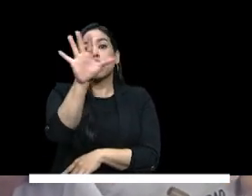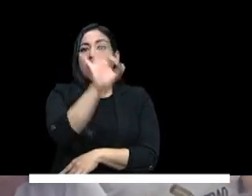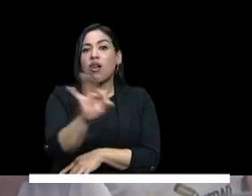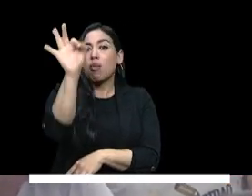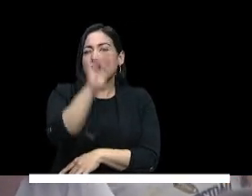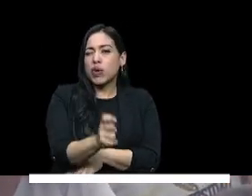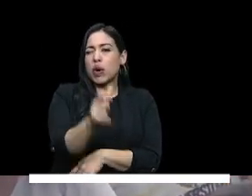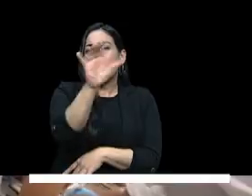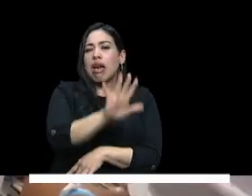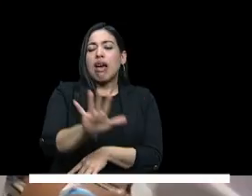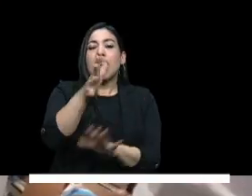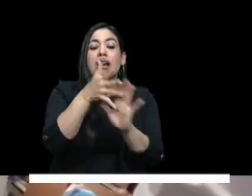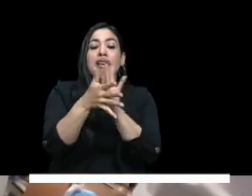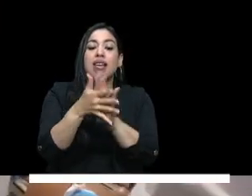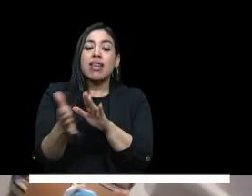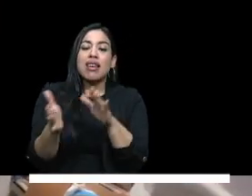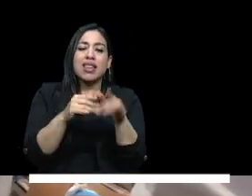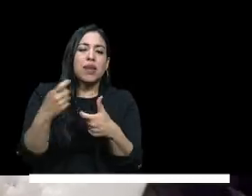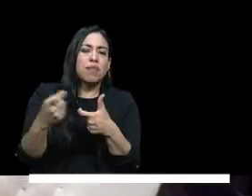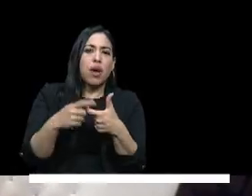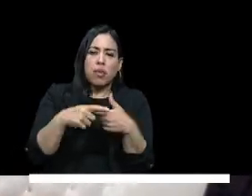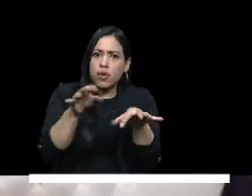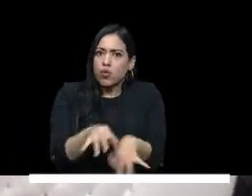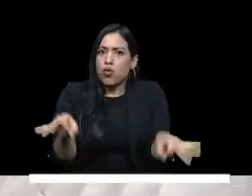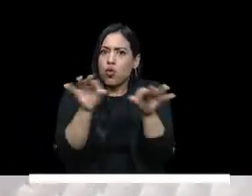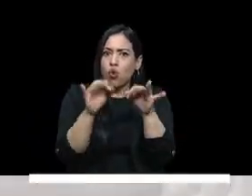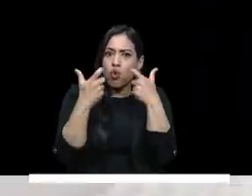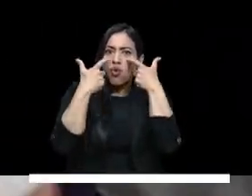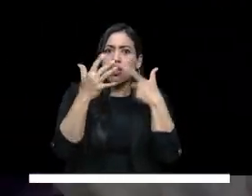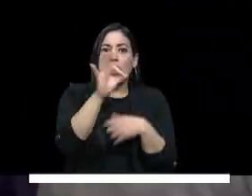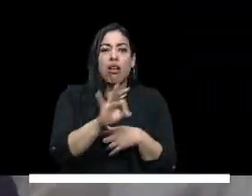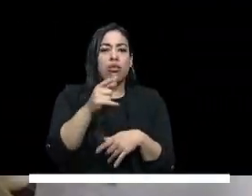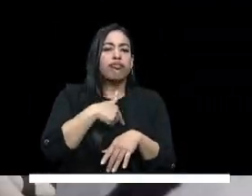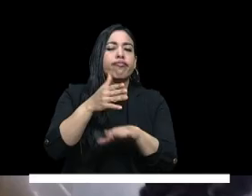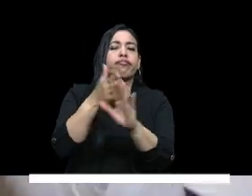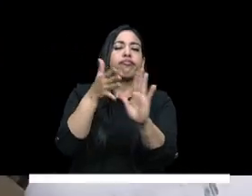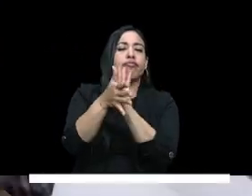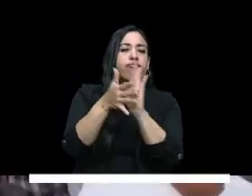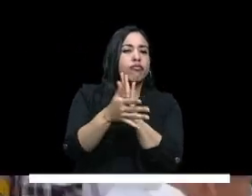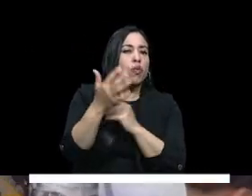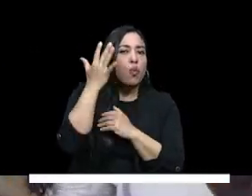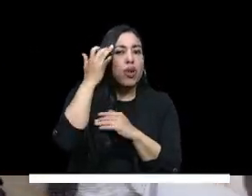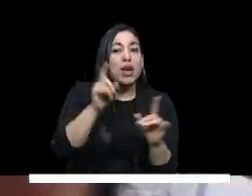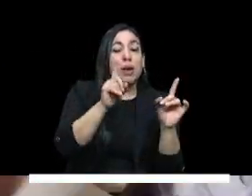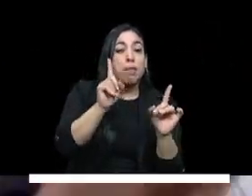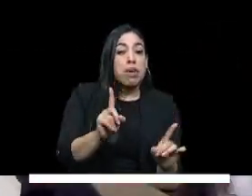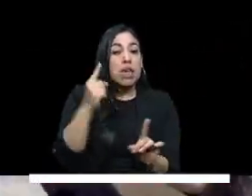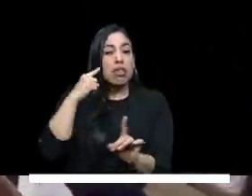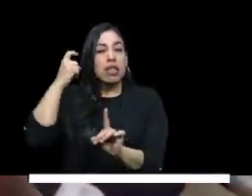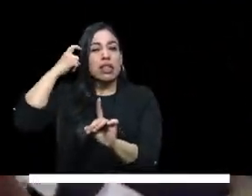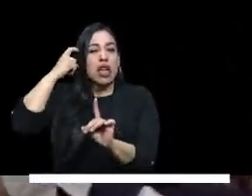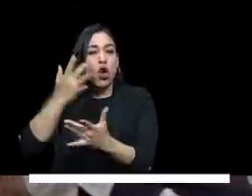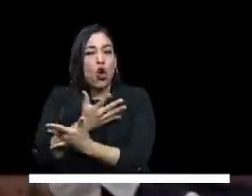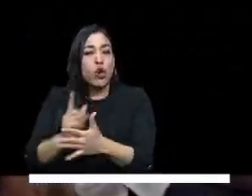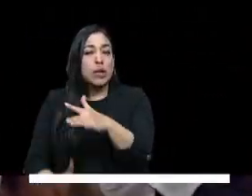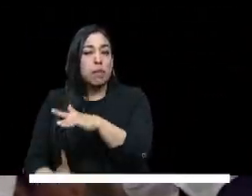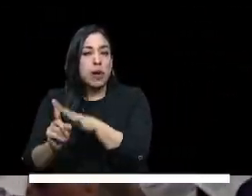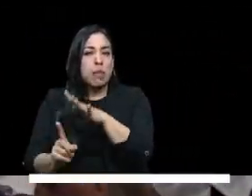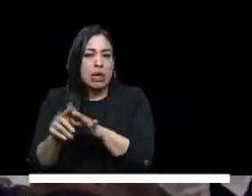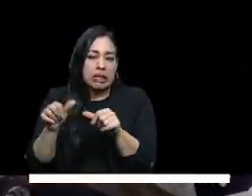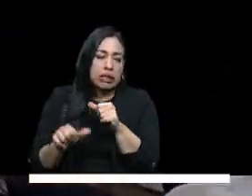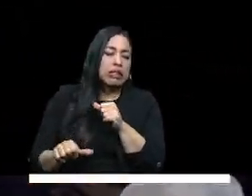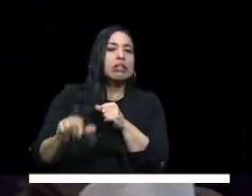% una cifra importante que vale la pena resaltar pero los desafíos permanecen